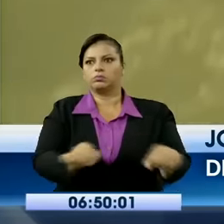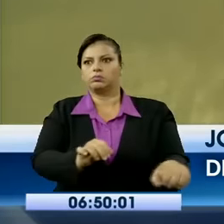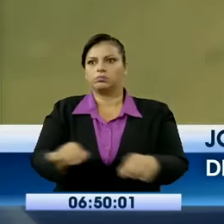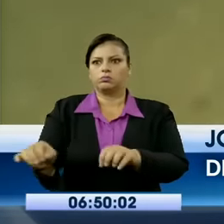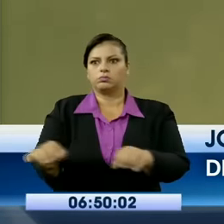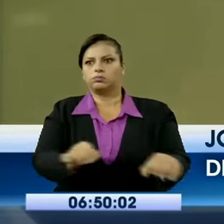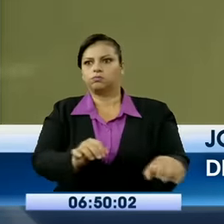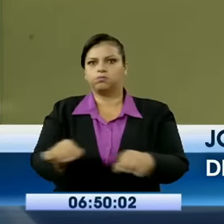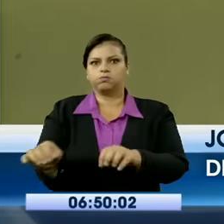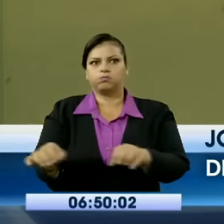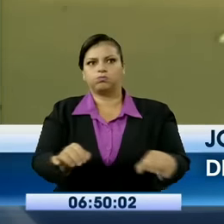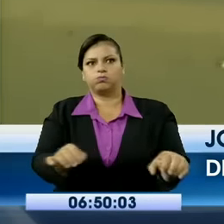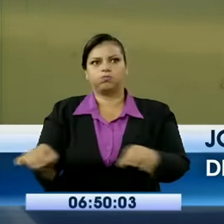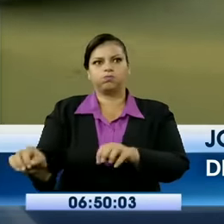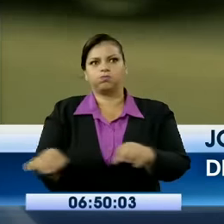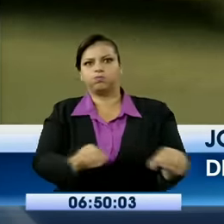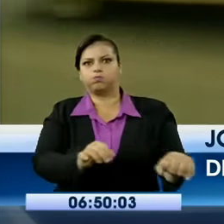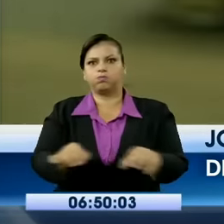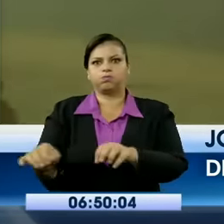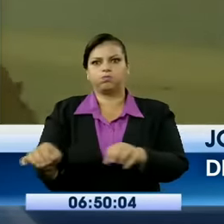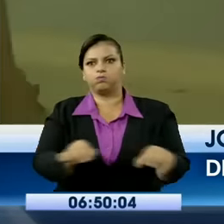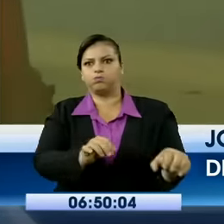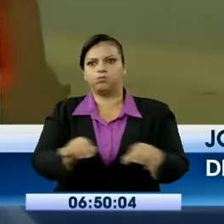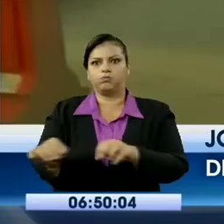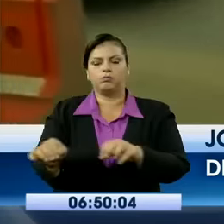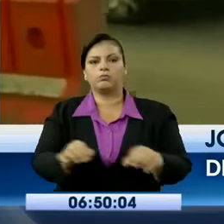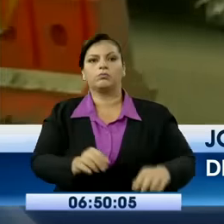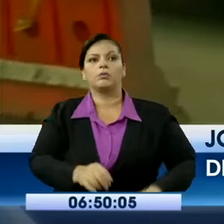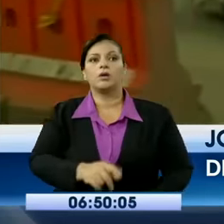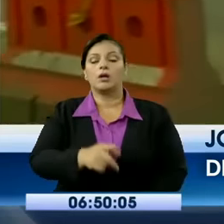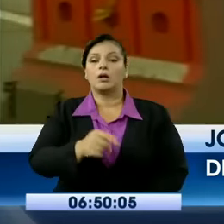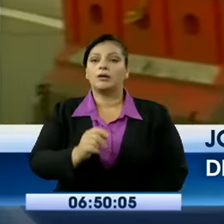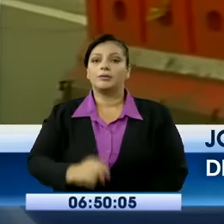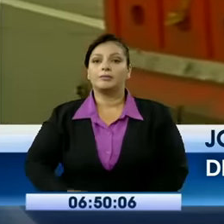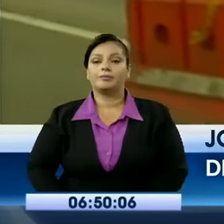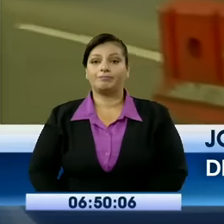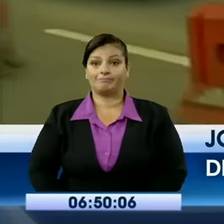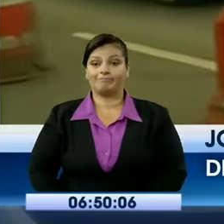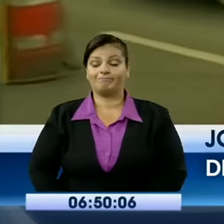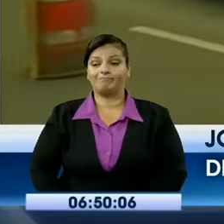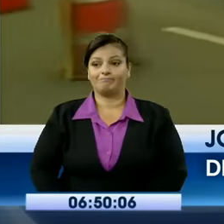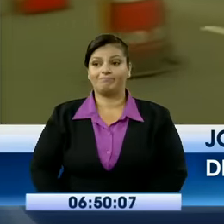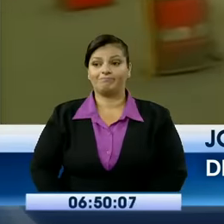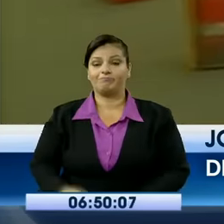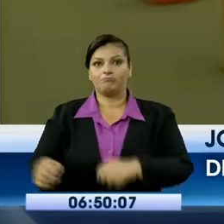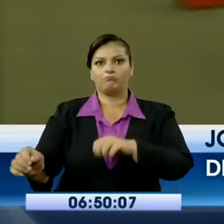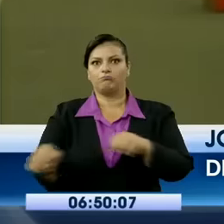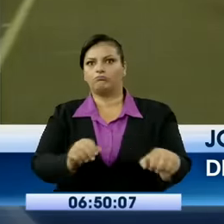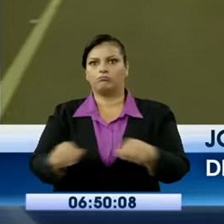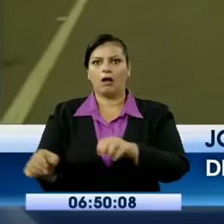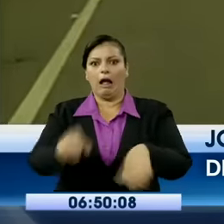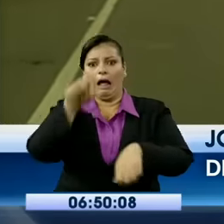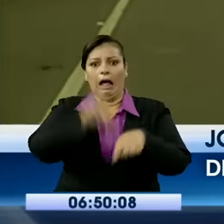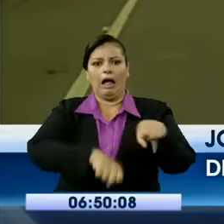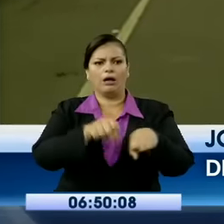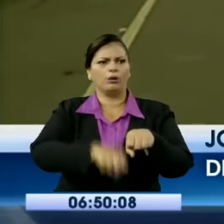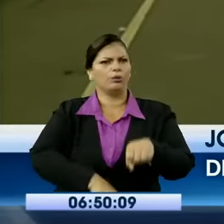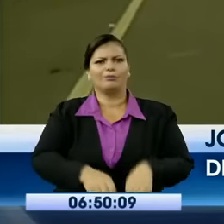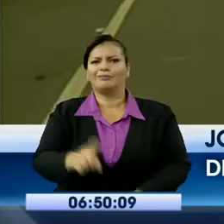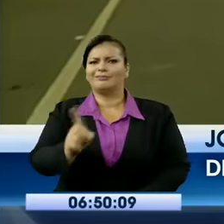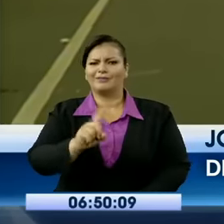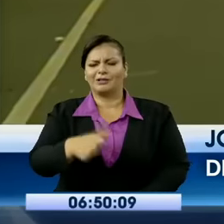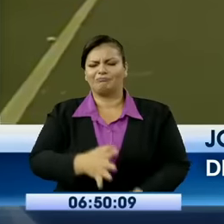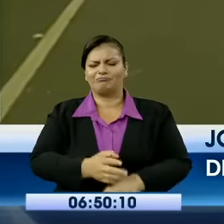tienda a sufrir daños en su estructura cuando se registren movimientos sísmicos y